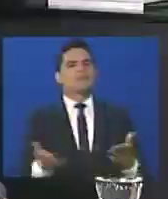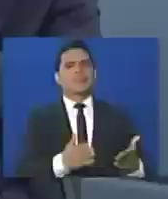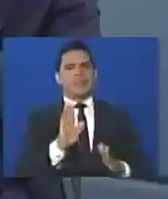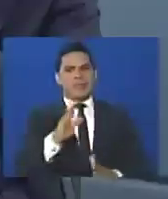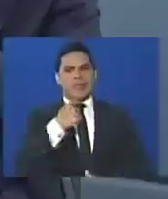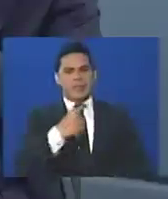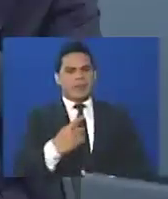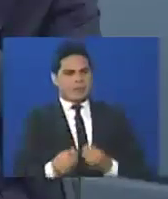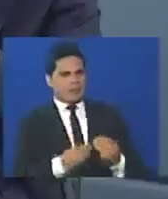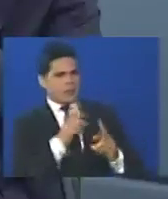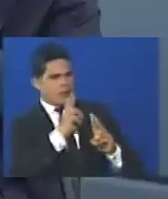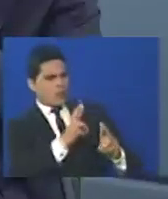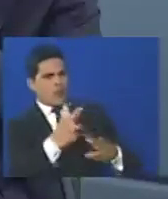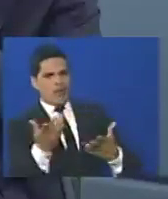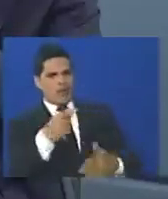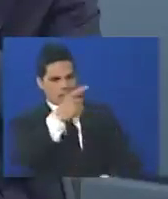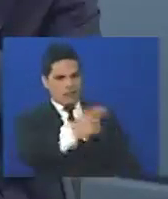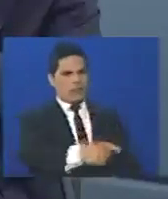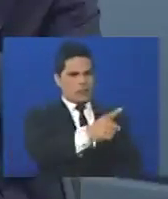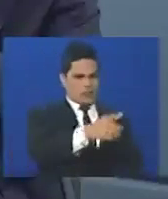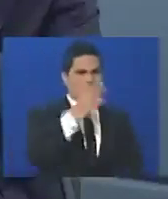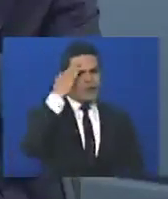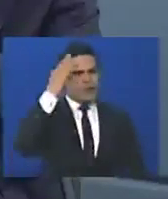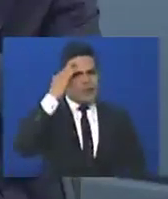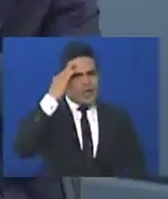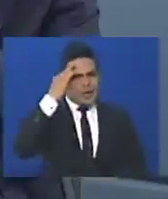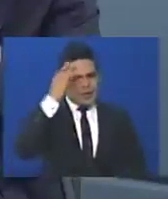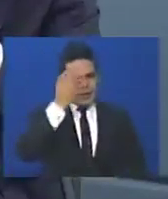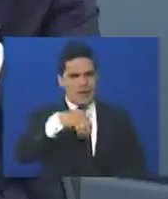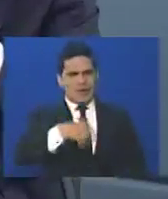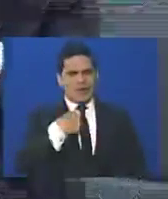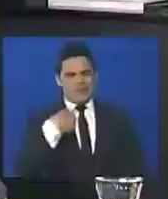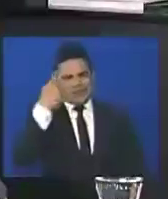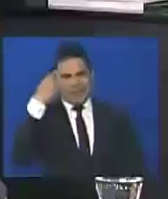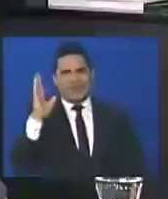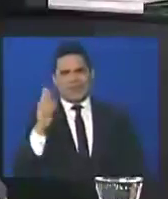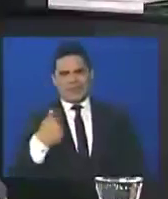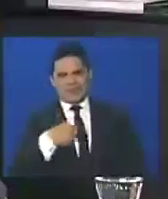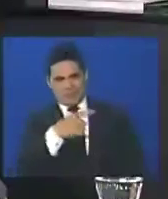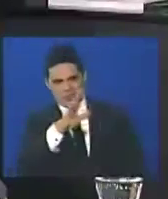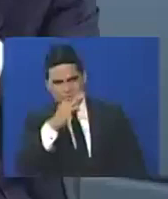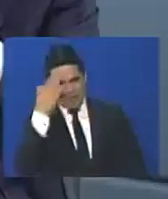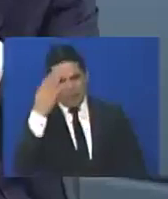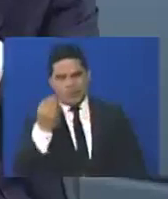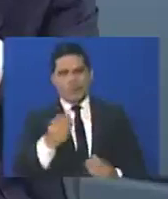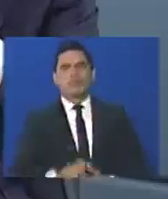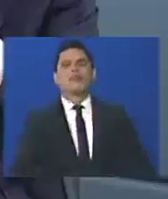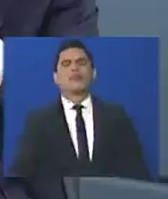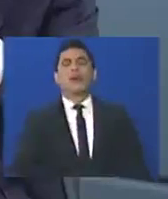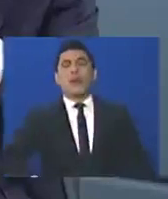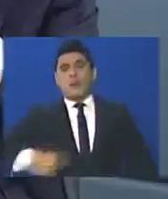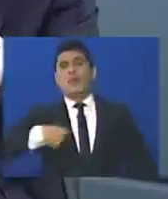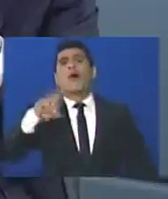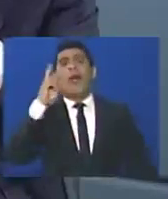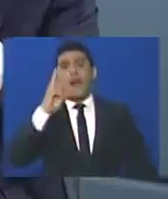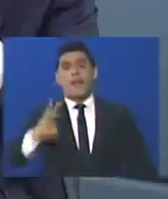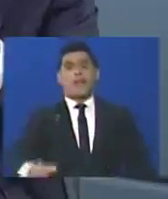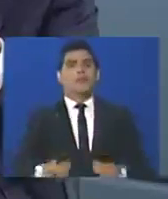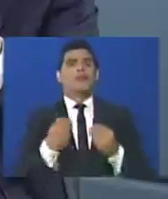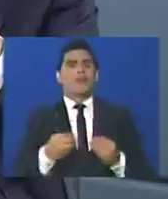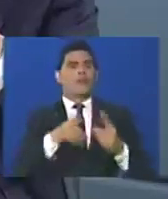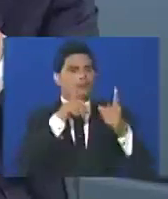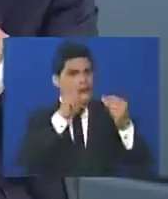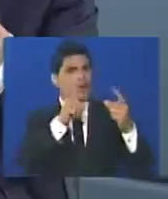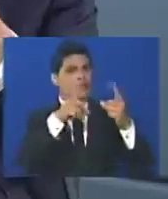¿Cómo que a quién se le atribuye la violencia? tú sabes de eso, más que yo, yo estoy cansado de ver en las redes, está muy